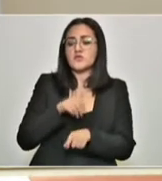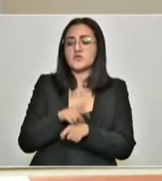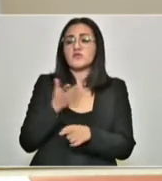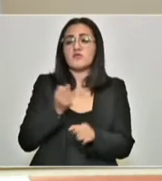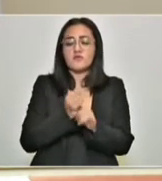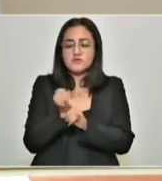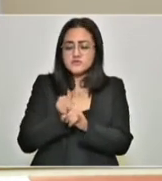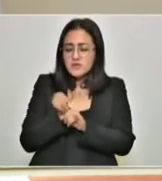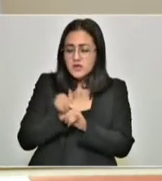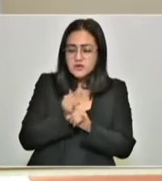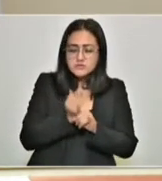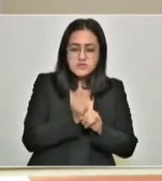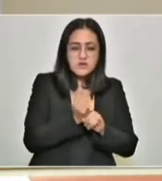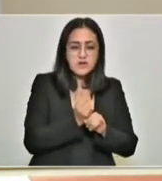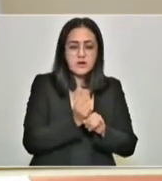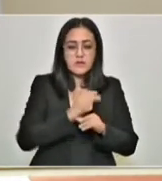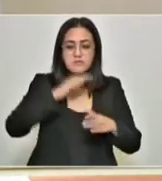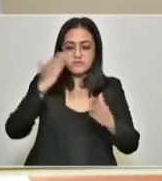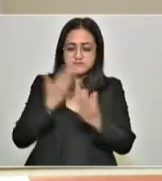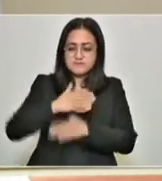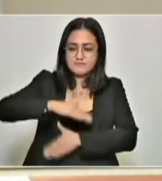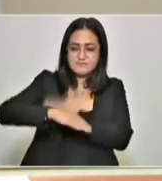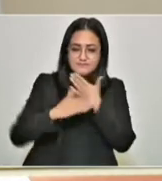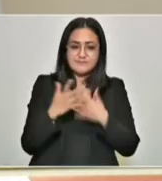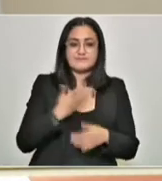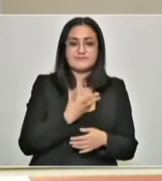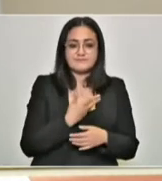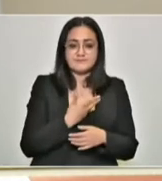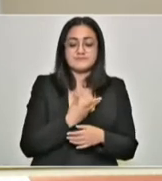carpetas que se abren por cada delito.